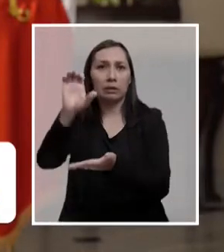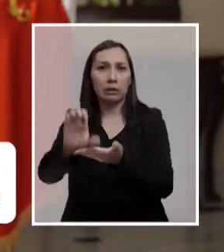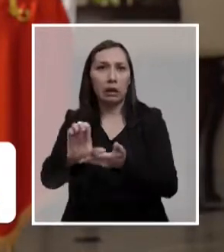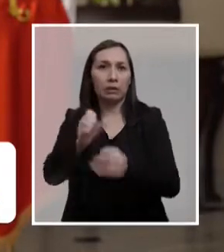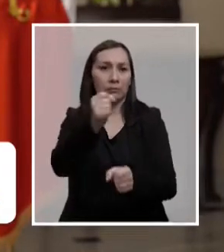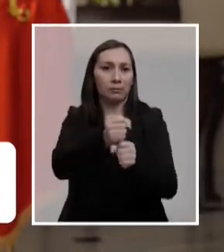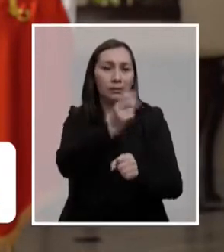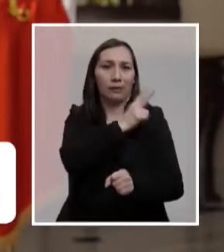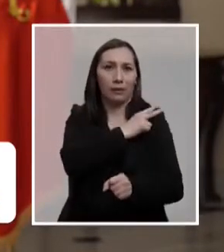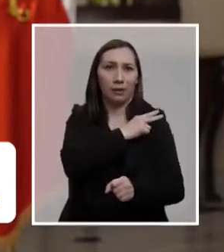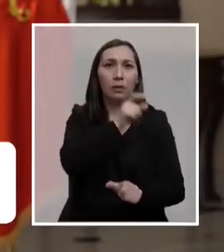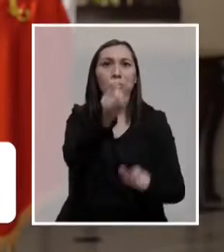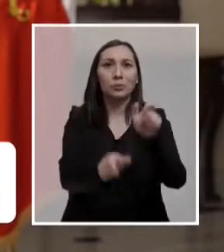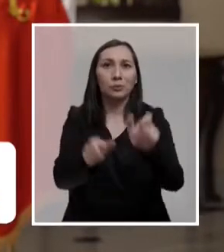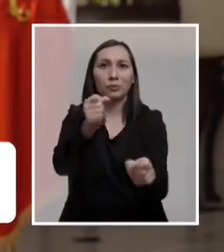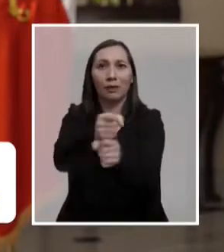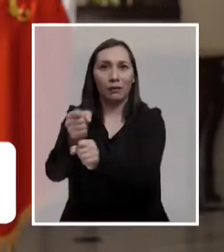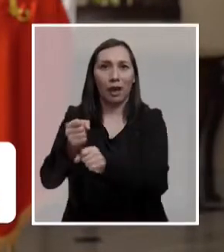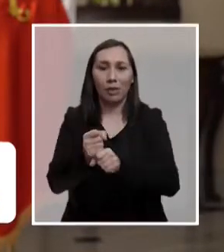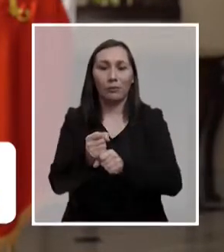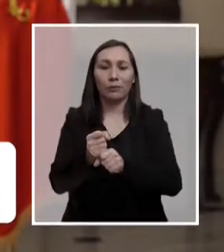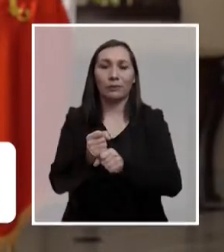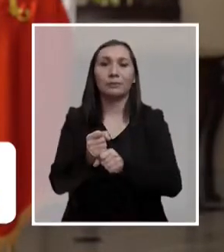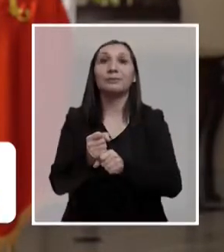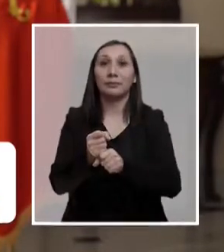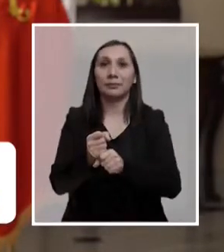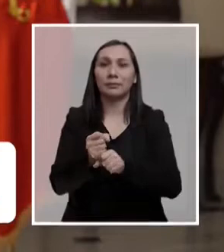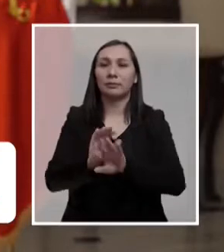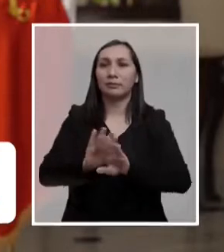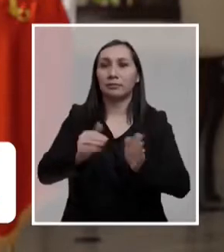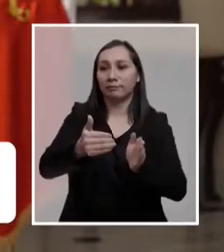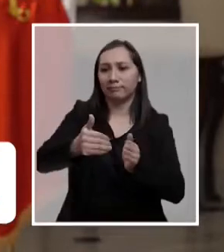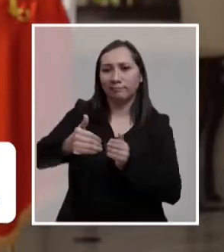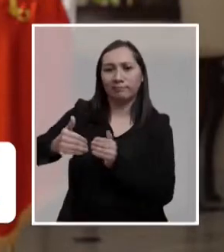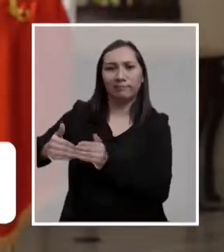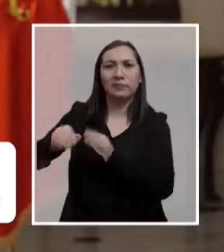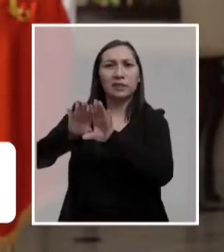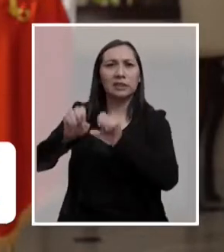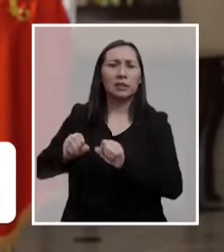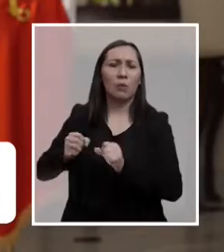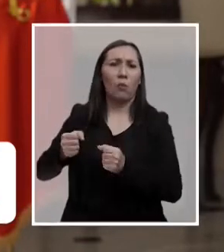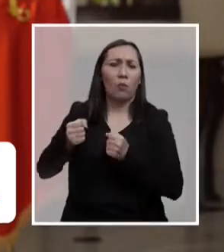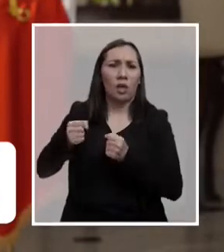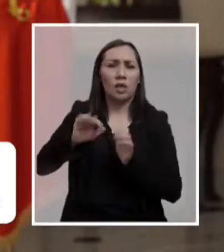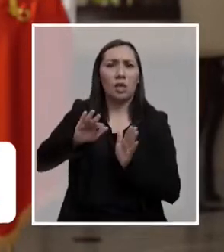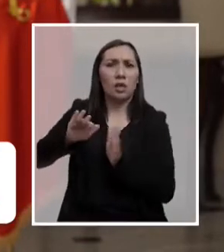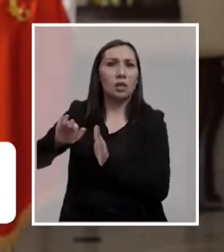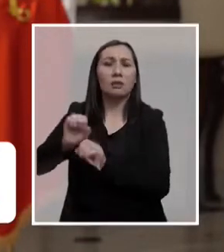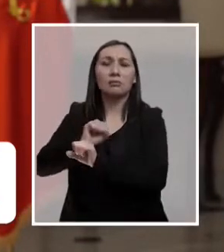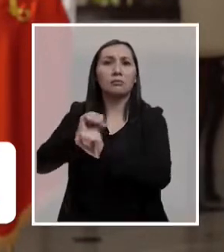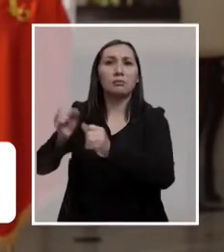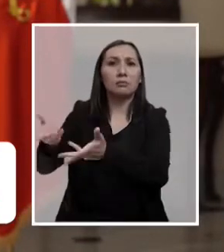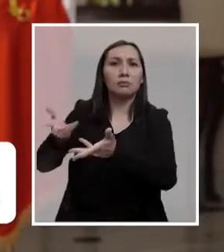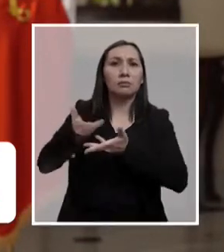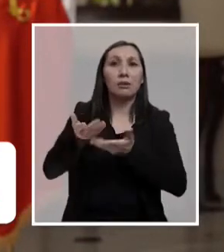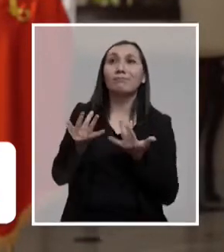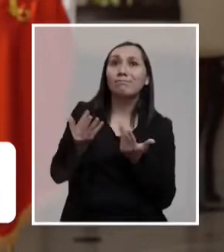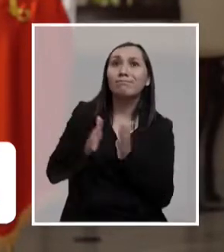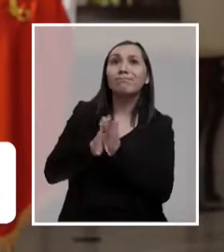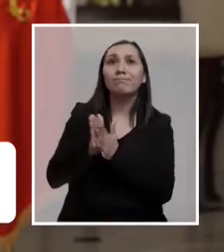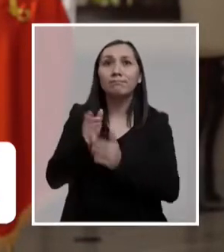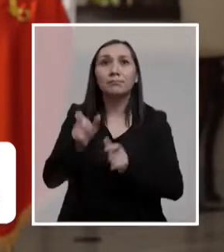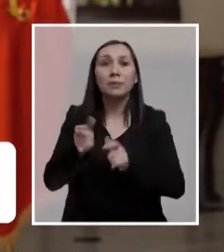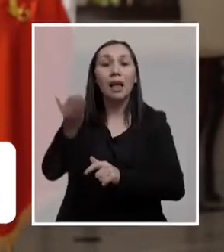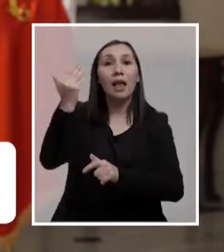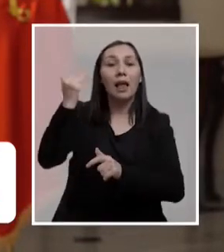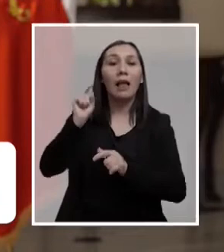empleadores y los trabajadores. Queremos dejar atrás de esta manera un sistema extremo que no ha sido capaz de cumplir con las expectativas que se